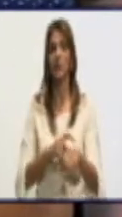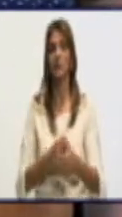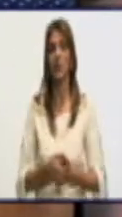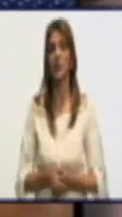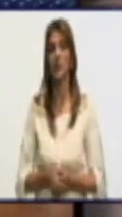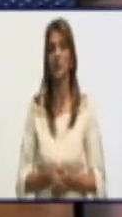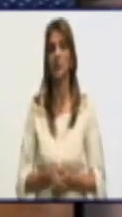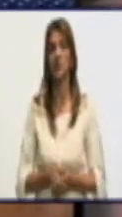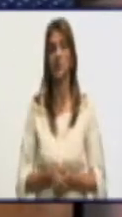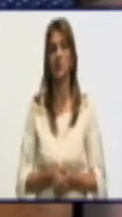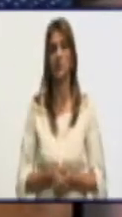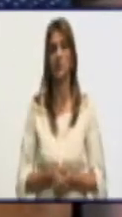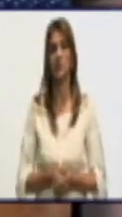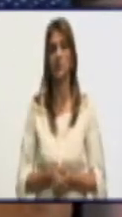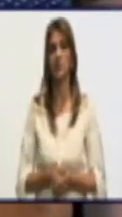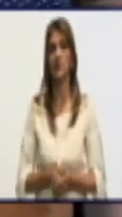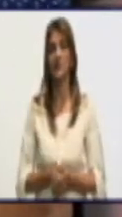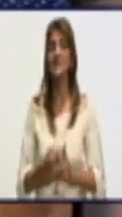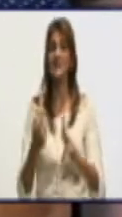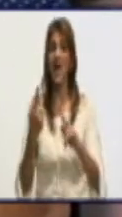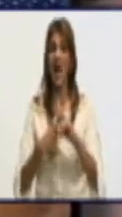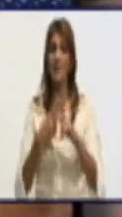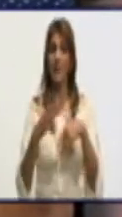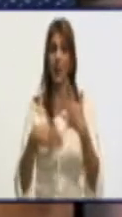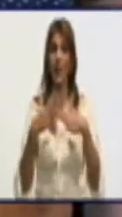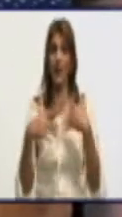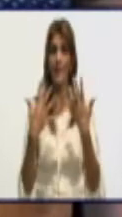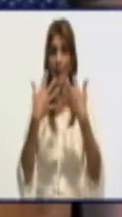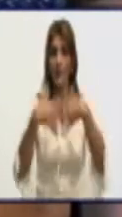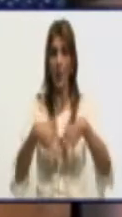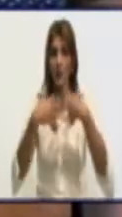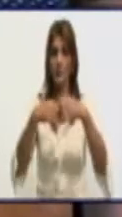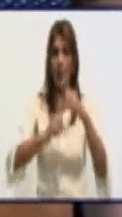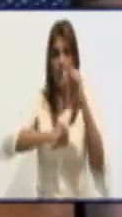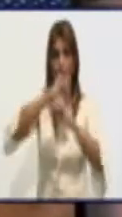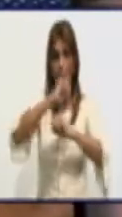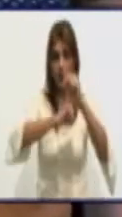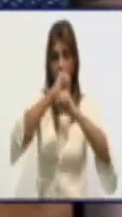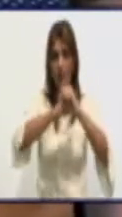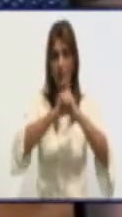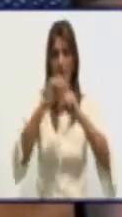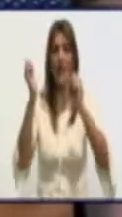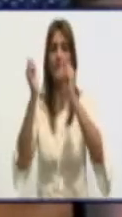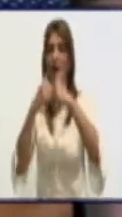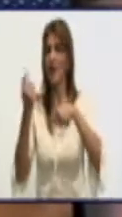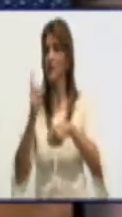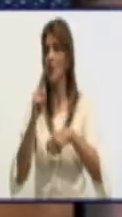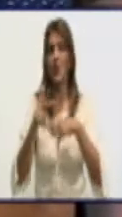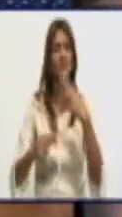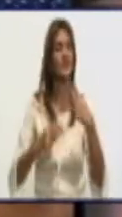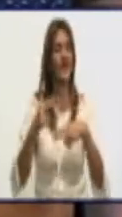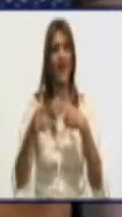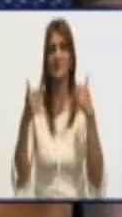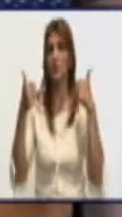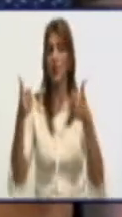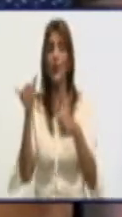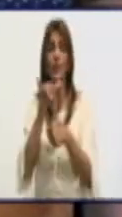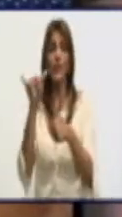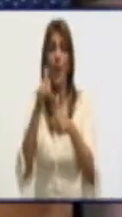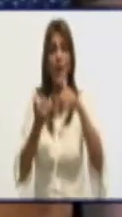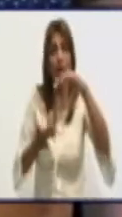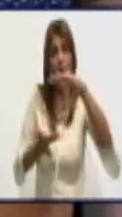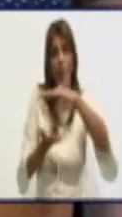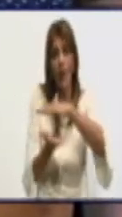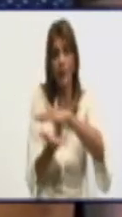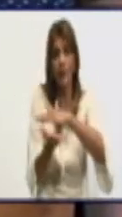tiene problemas el equipo, el pan no sale con la calidad requerida. Como les decía ahorita, el tema horno, el tema sartén que tenemos